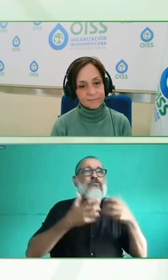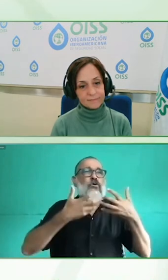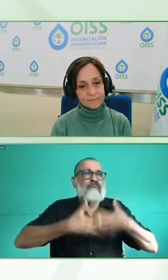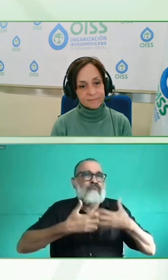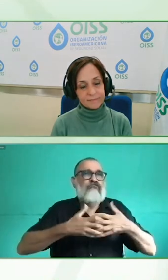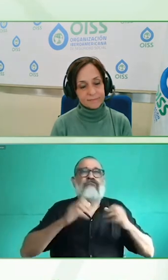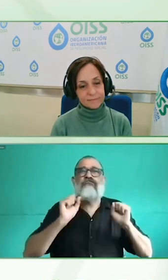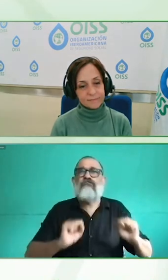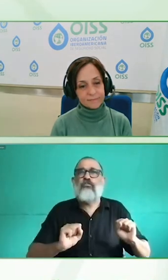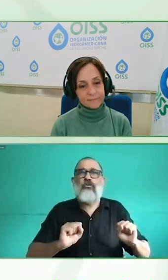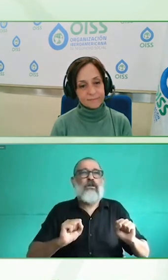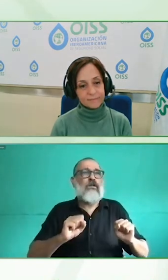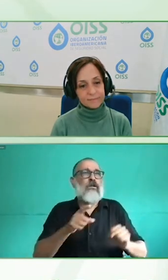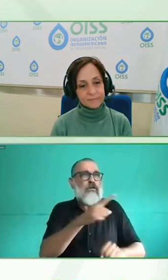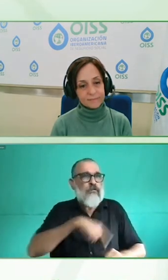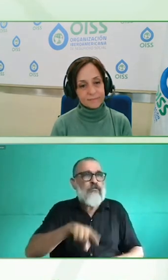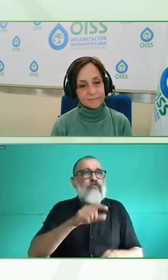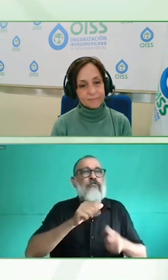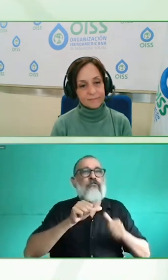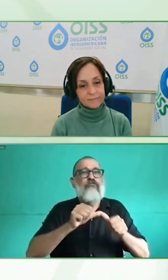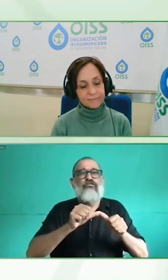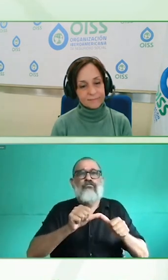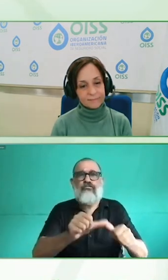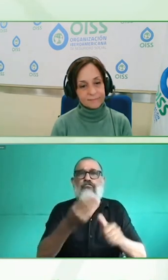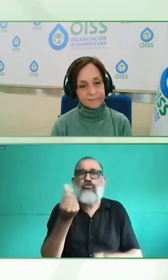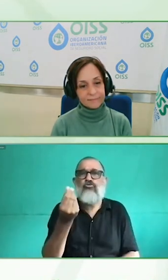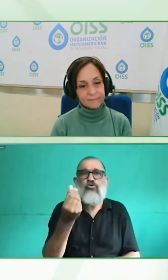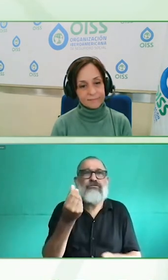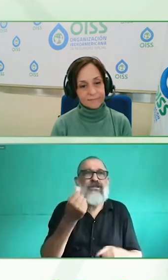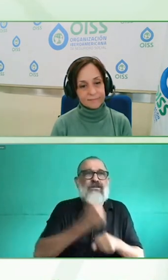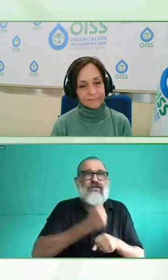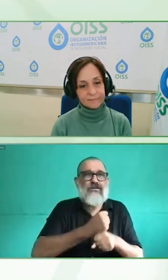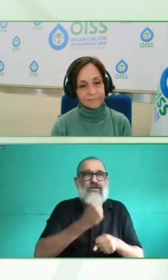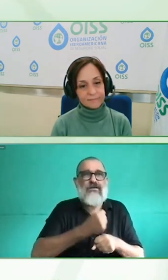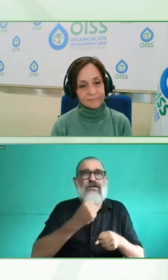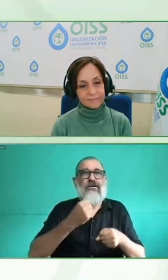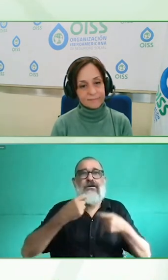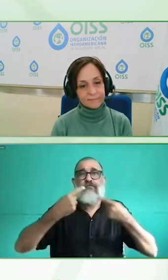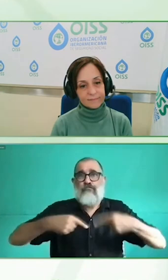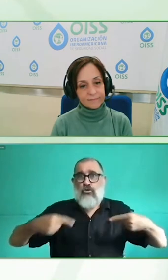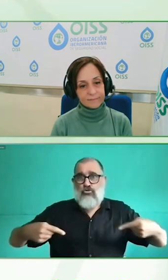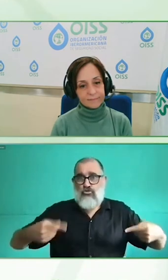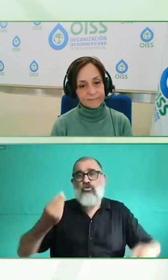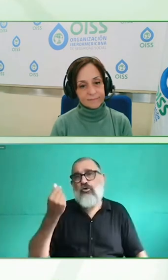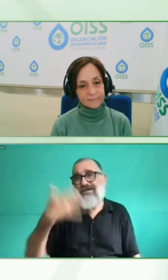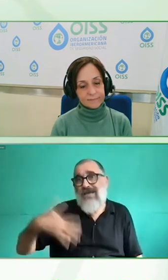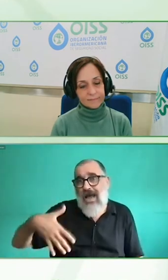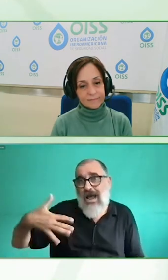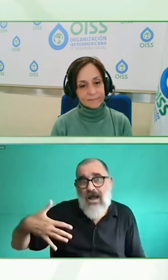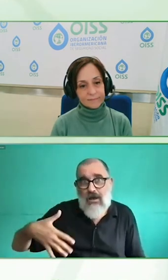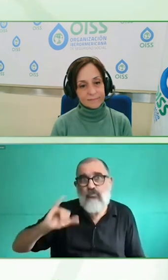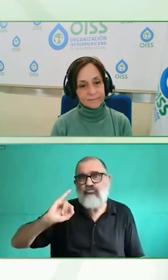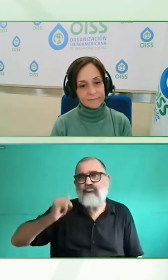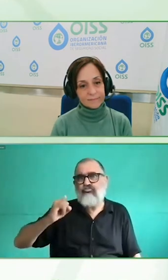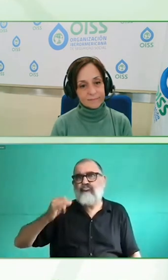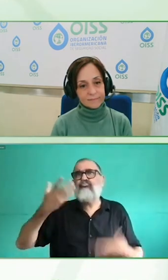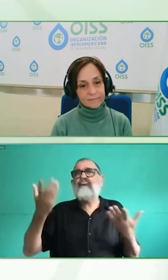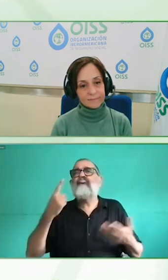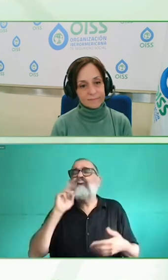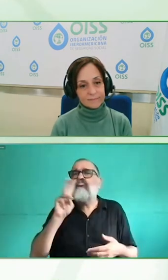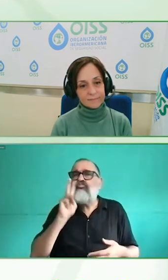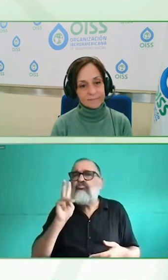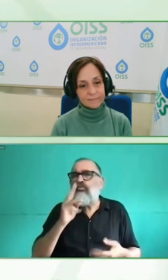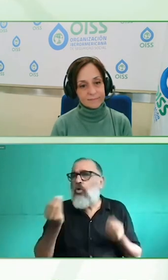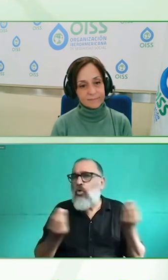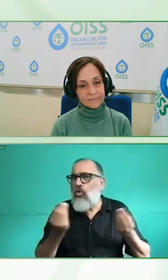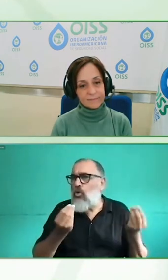subsidio o de crédito, ¿no? Es decir, hay que ser muy creativos en el mecanismo en el cual se traslada la disponibilidad